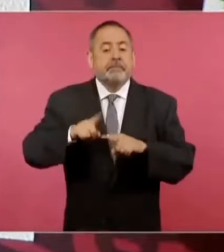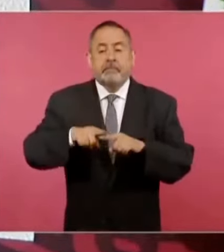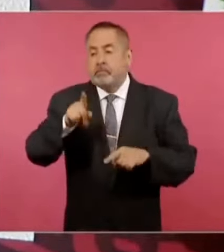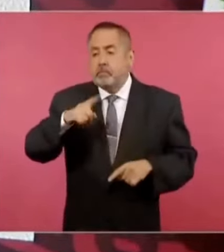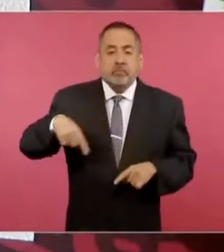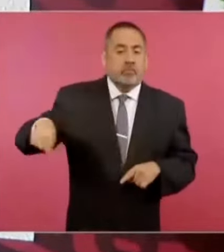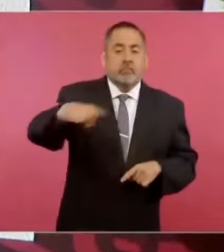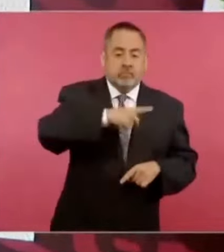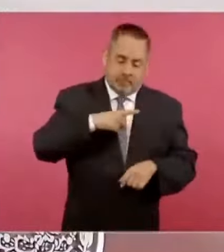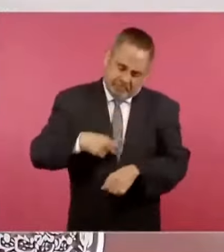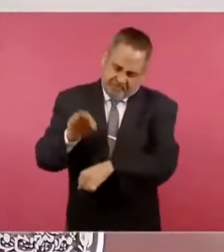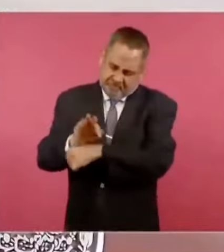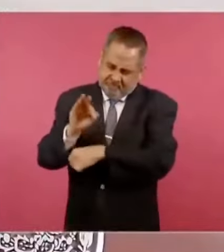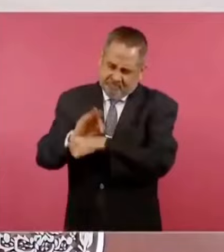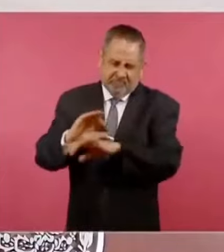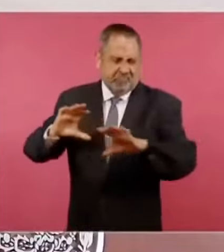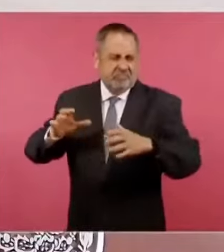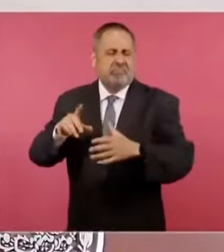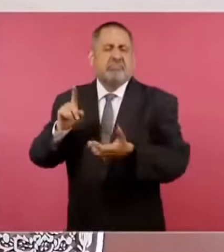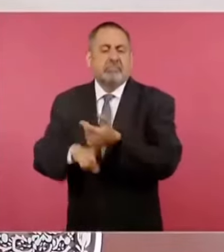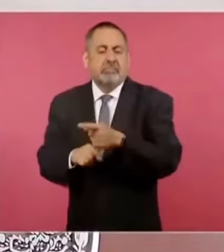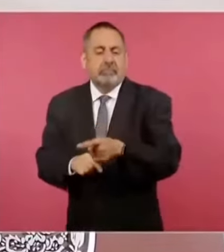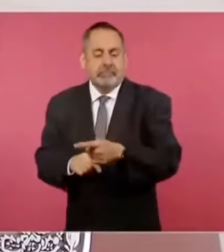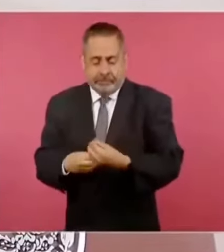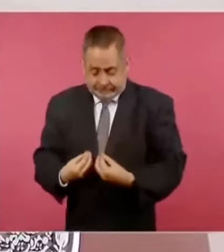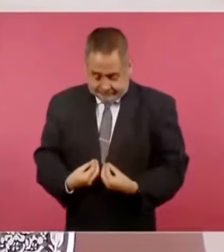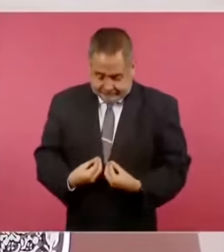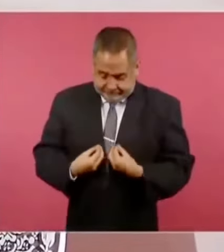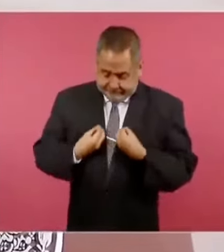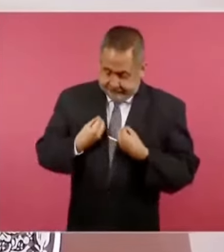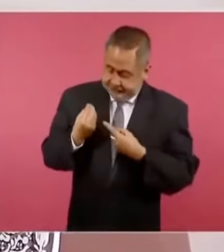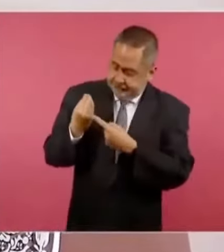debemos defender, la vida.